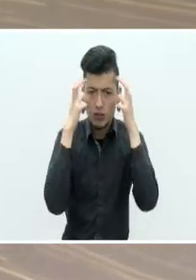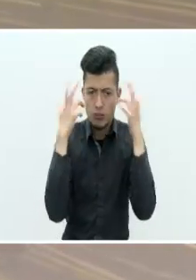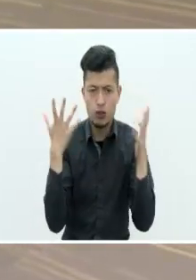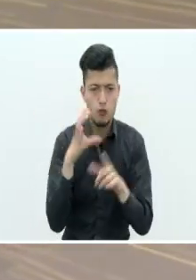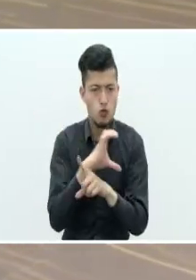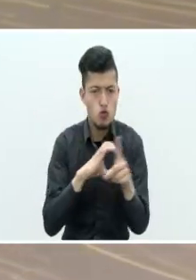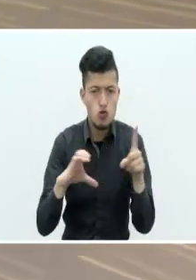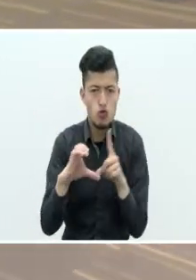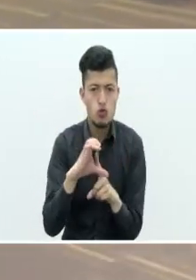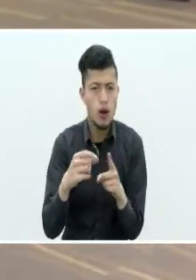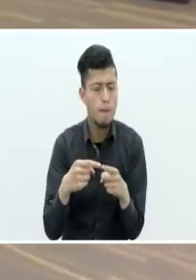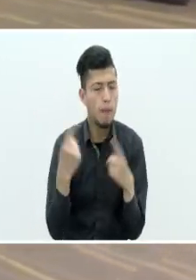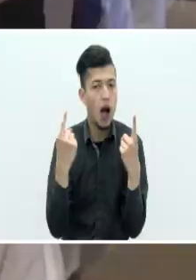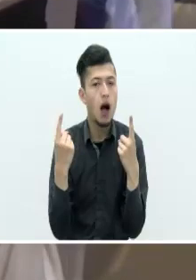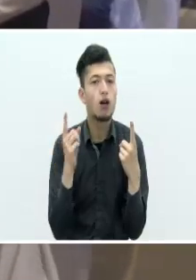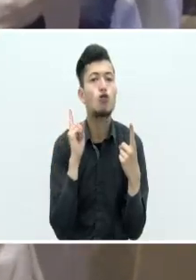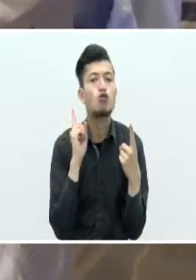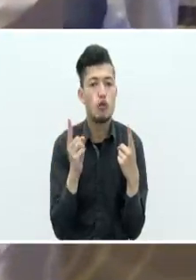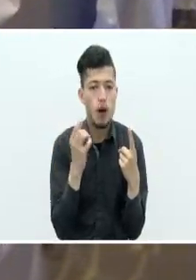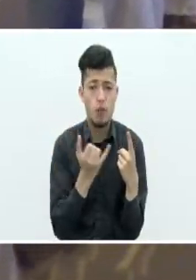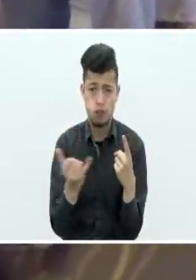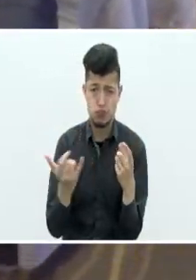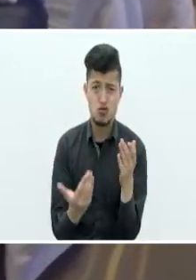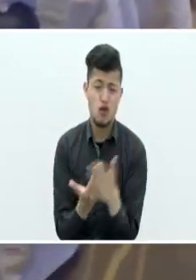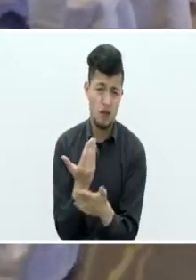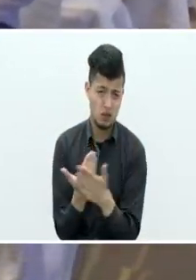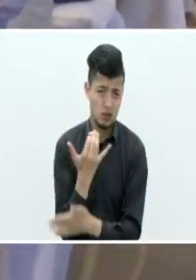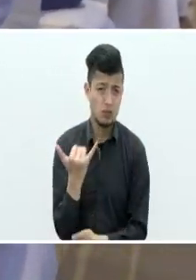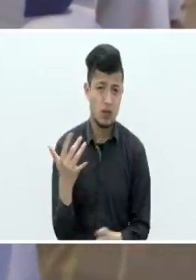ya que en esto se encuentra la innovación.